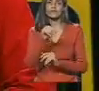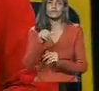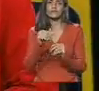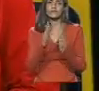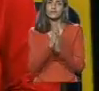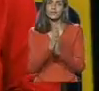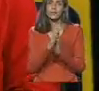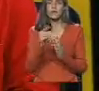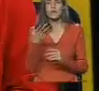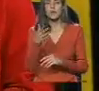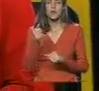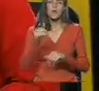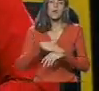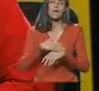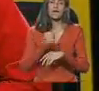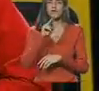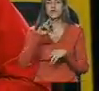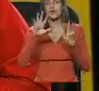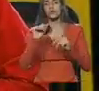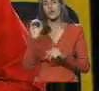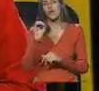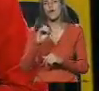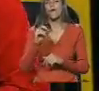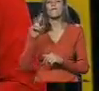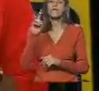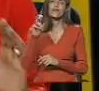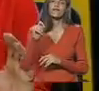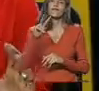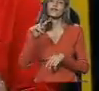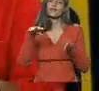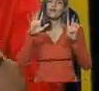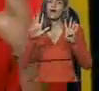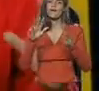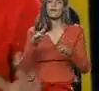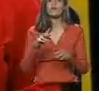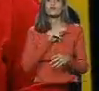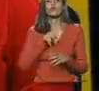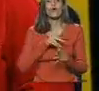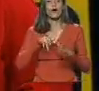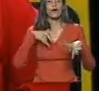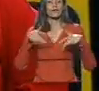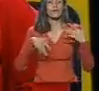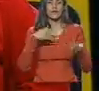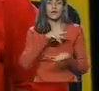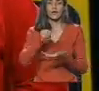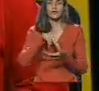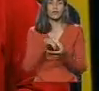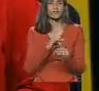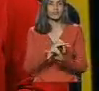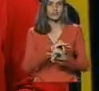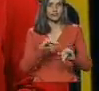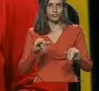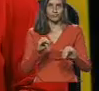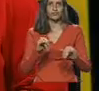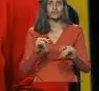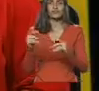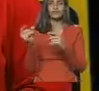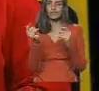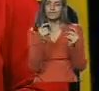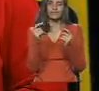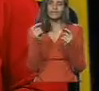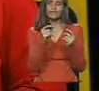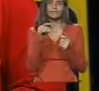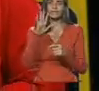posiblemente jueves 28 o viernes 29. Allí vamos a estar en un acto nacional cerrando este debate